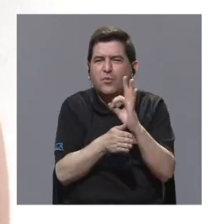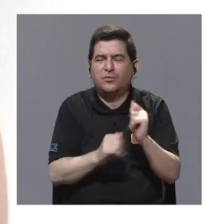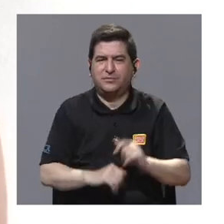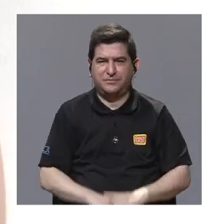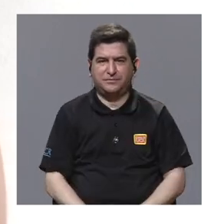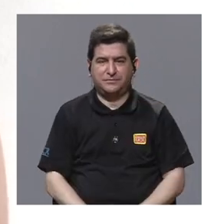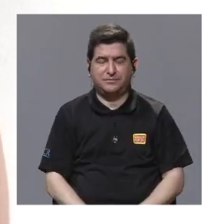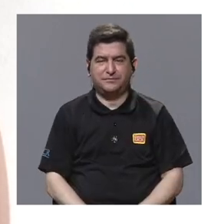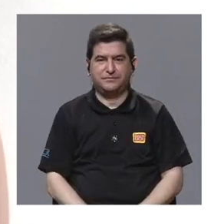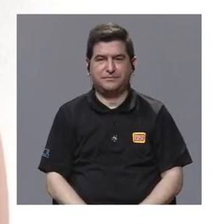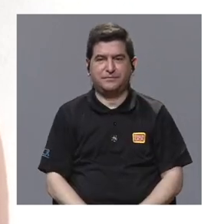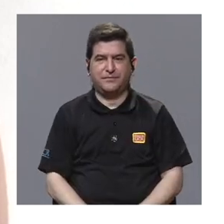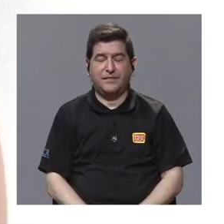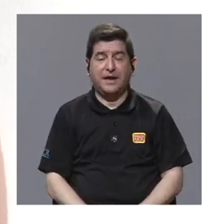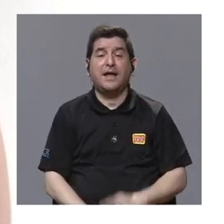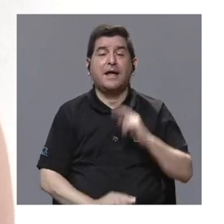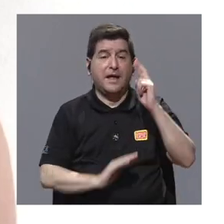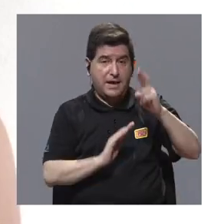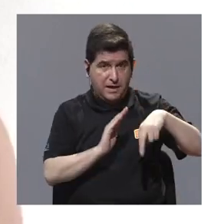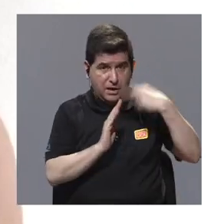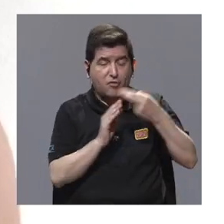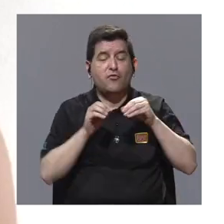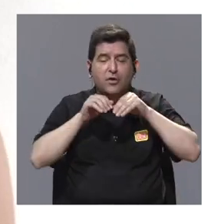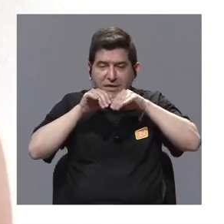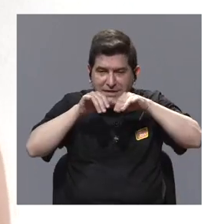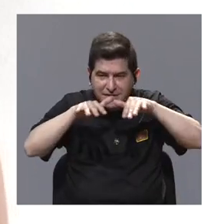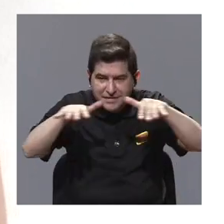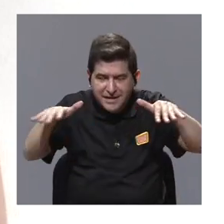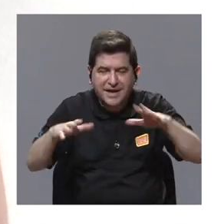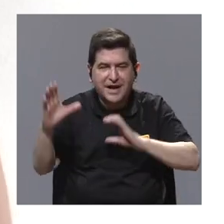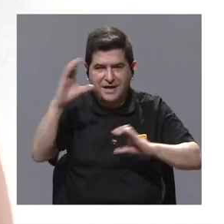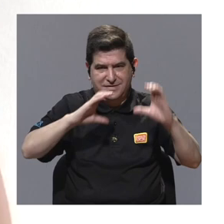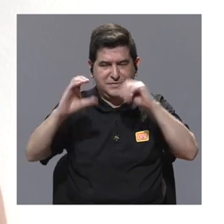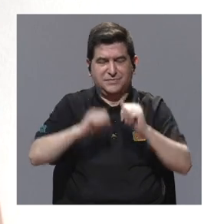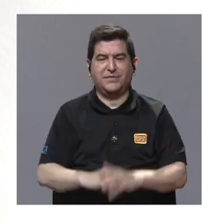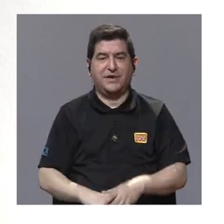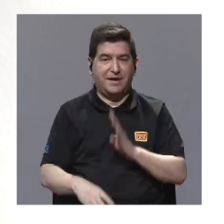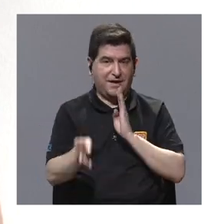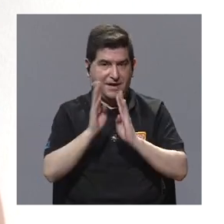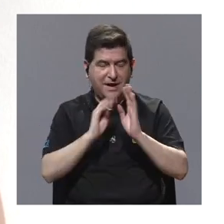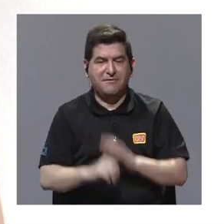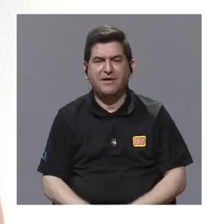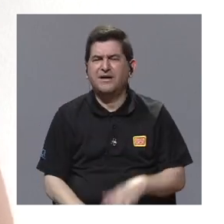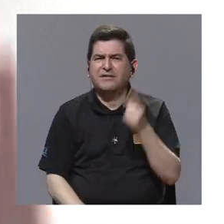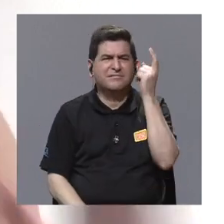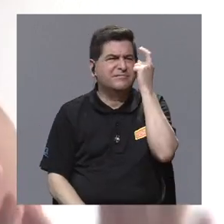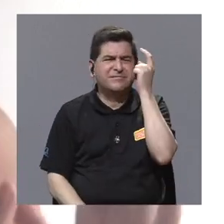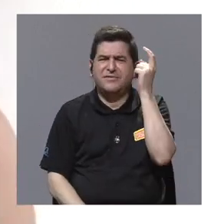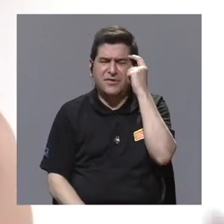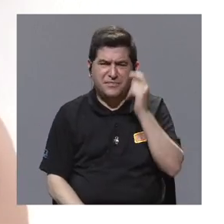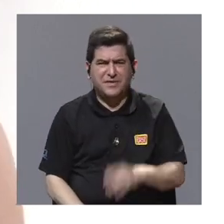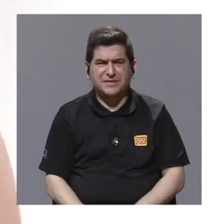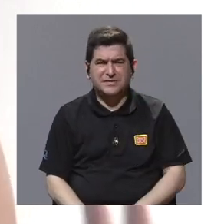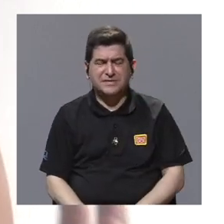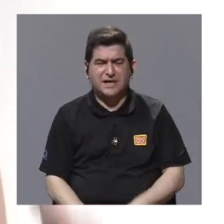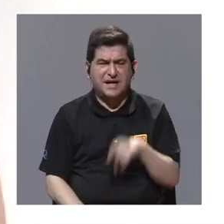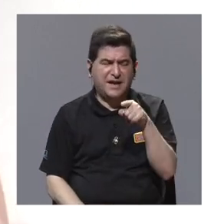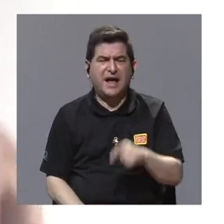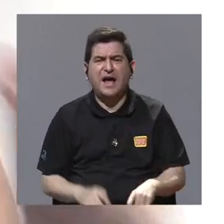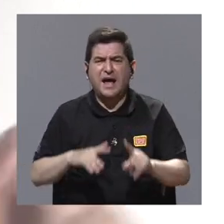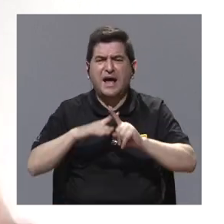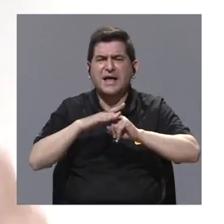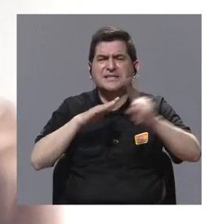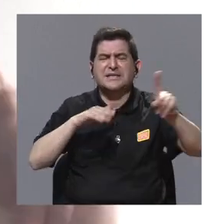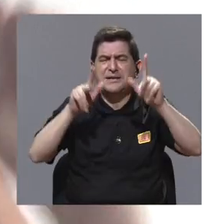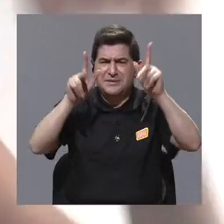Este es justamente el rol de la diáspora científica y es cuando hablamos de no pensar en la fuga de cerebros de